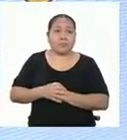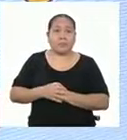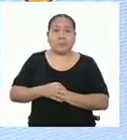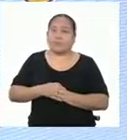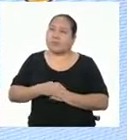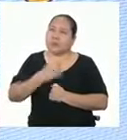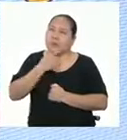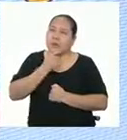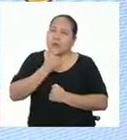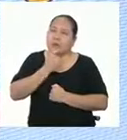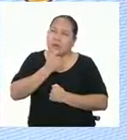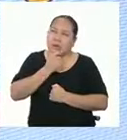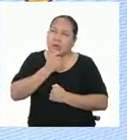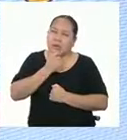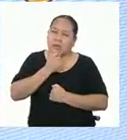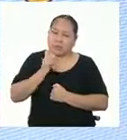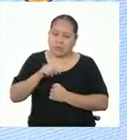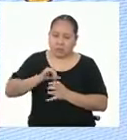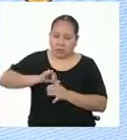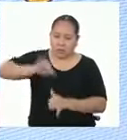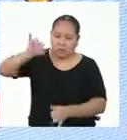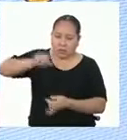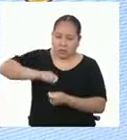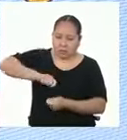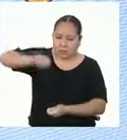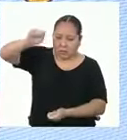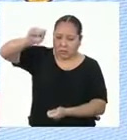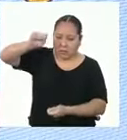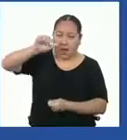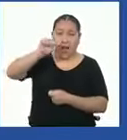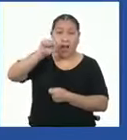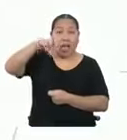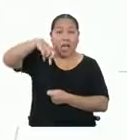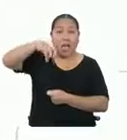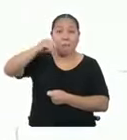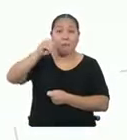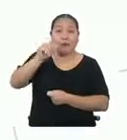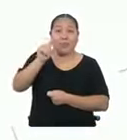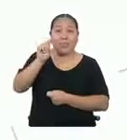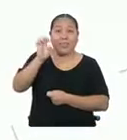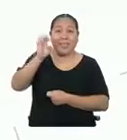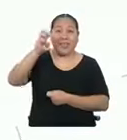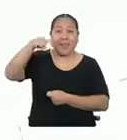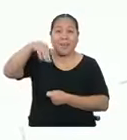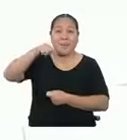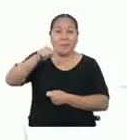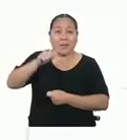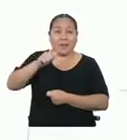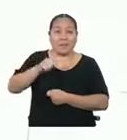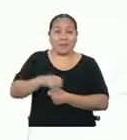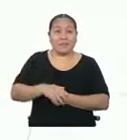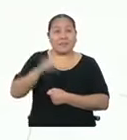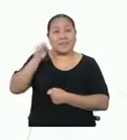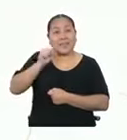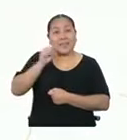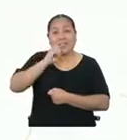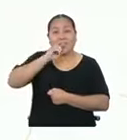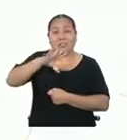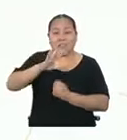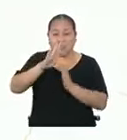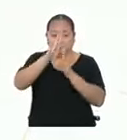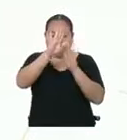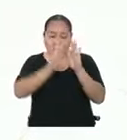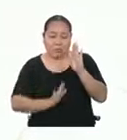¿Se refiere a la longitud que corresponde a la apotema de la pirámide? Sí, me refiero a la apotema de la